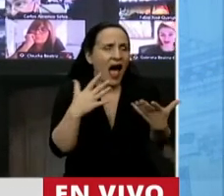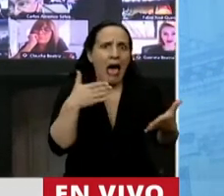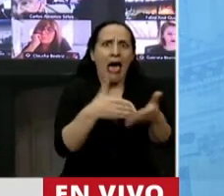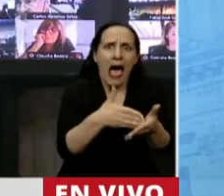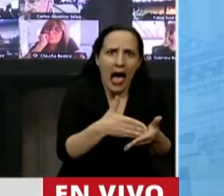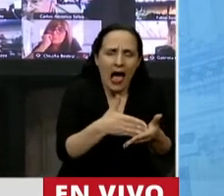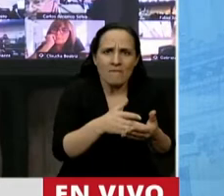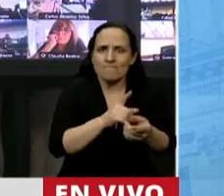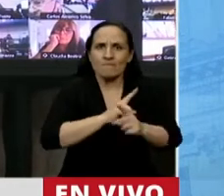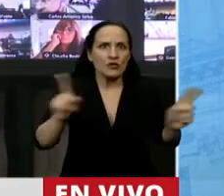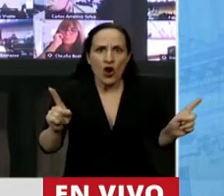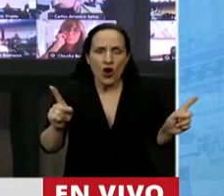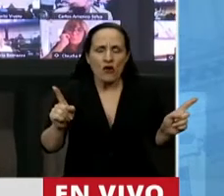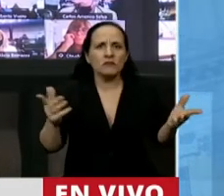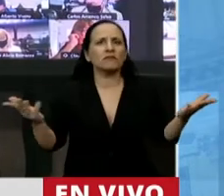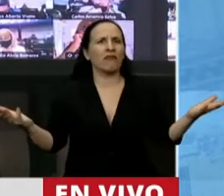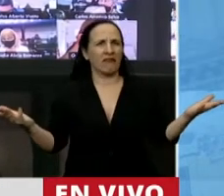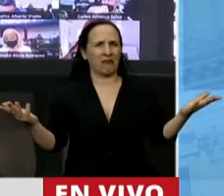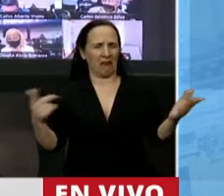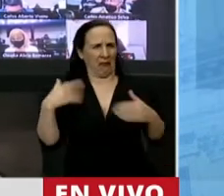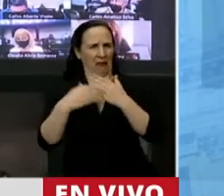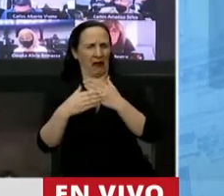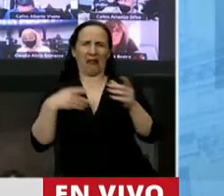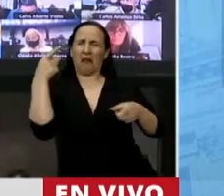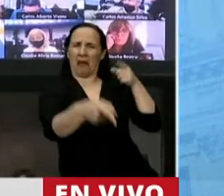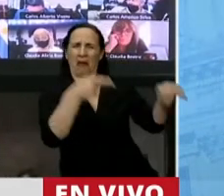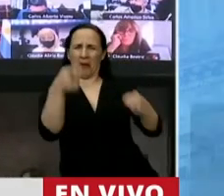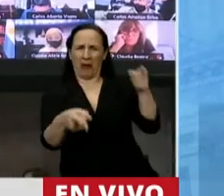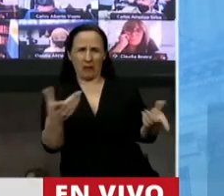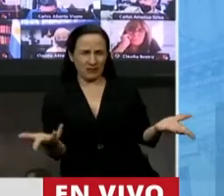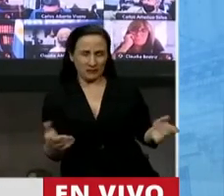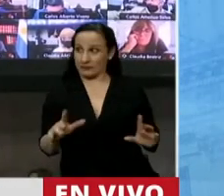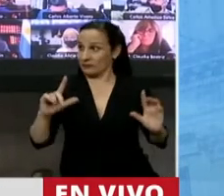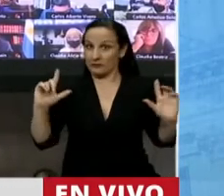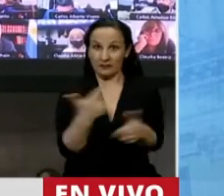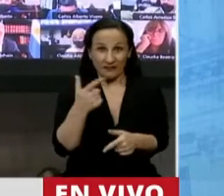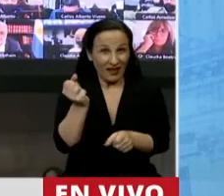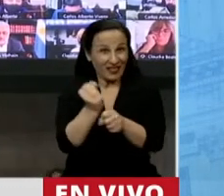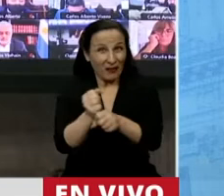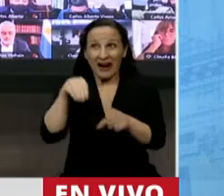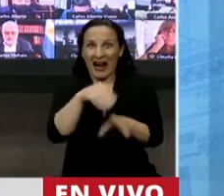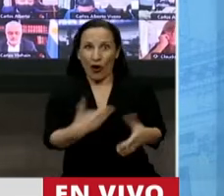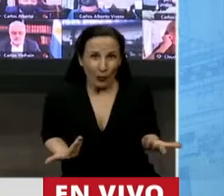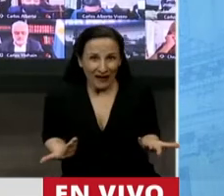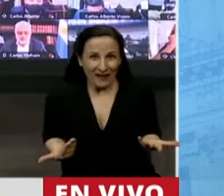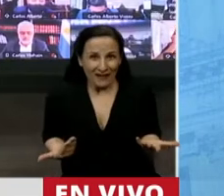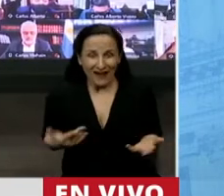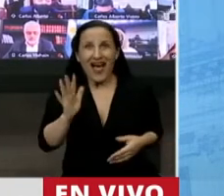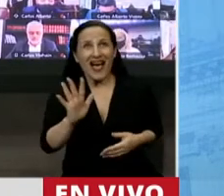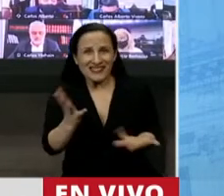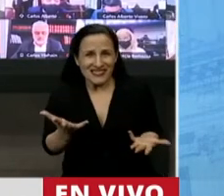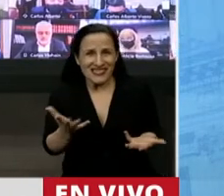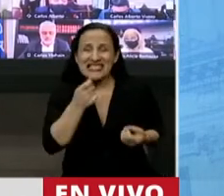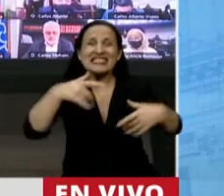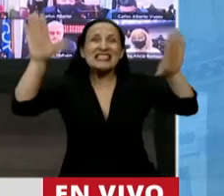y sin embargo se los ataca con estas declaraciones una funcionaria. Digo, esta es la muestra de que si tuviésemos, si fuese